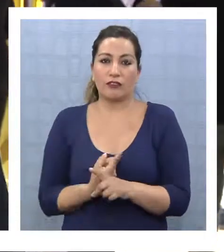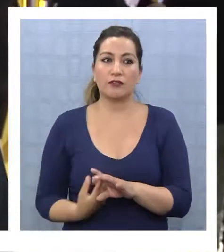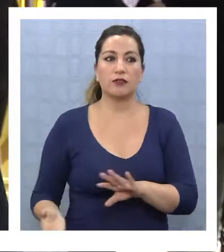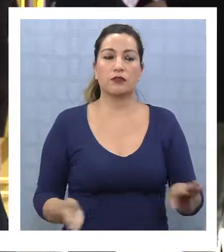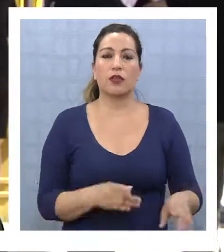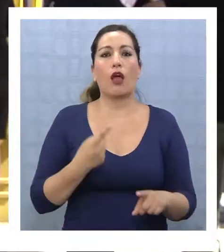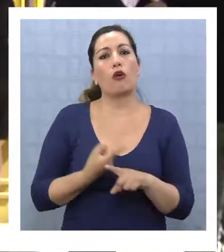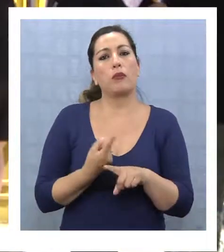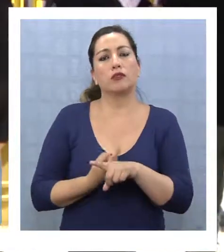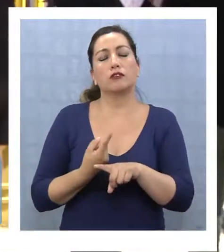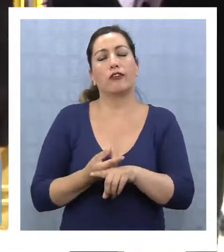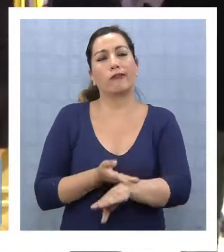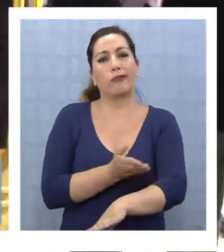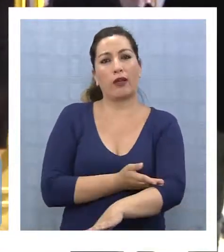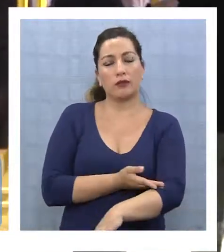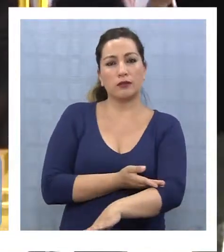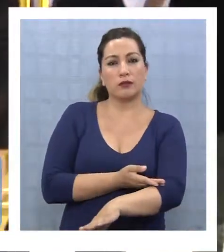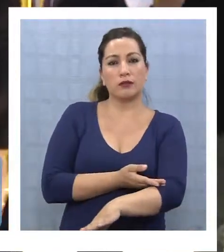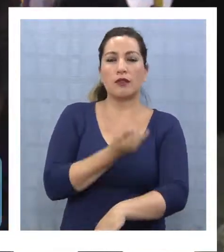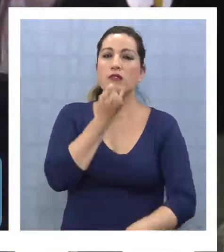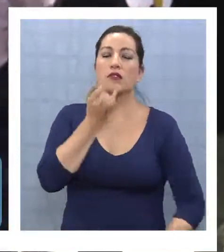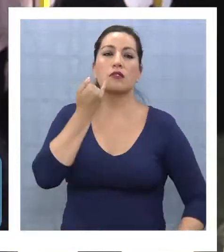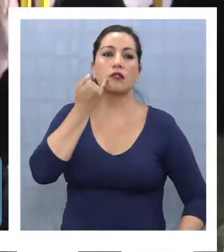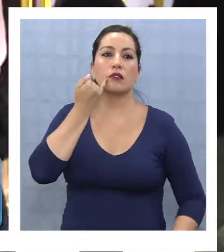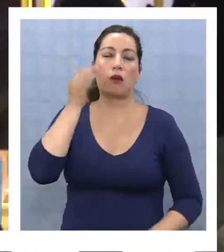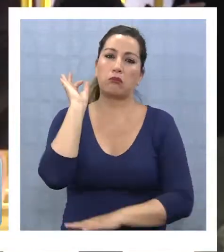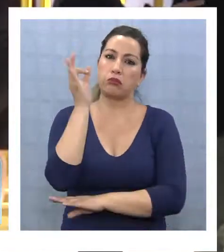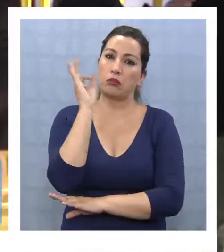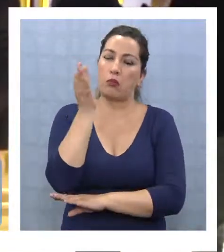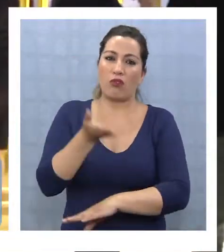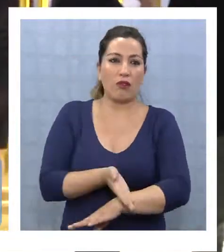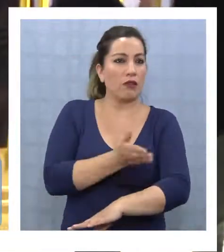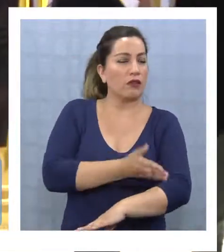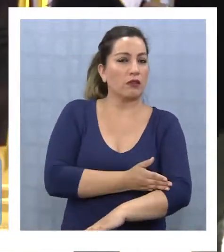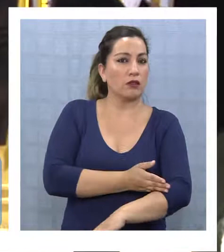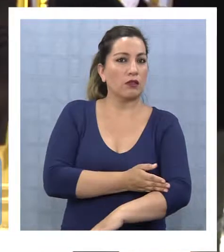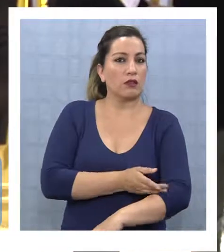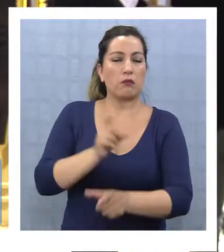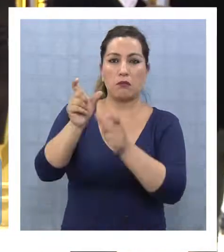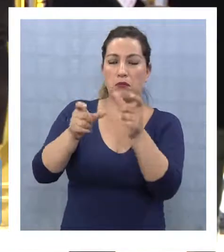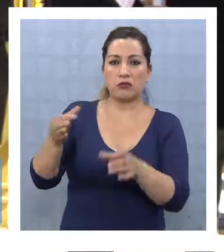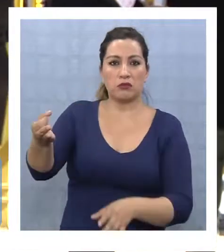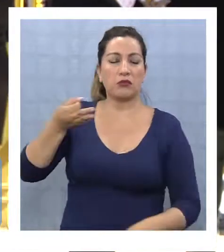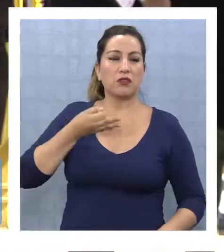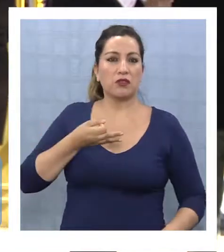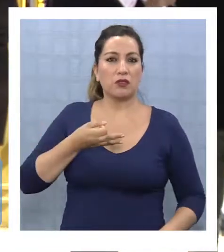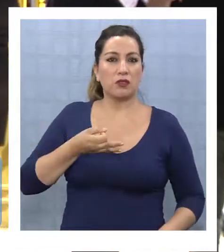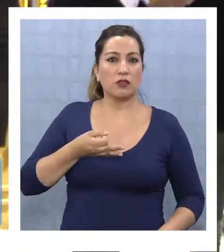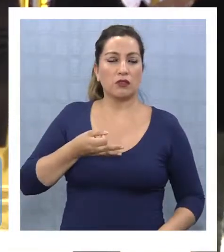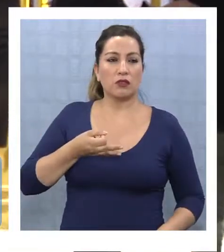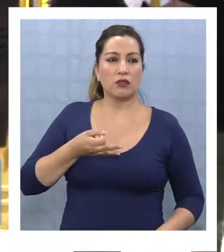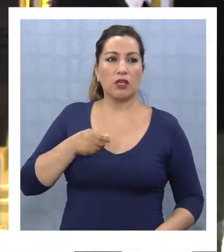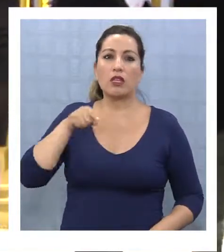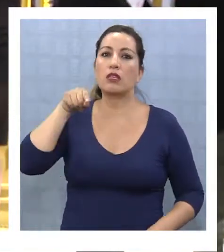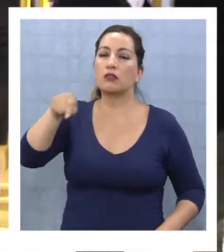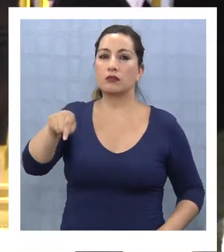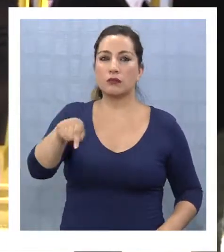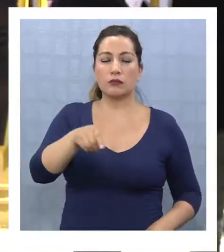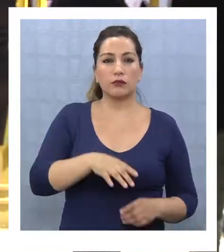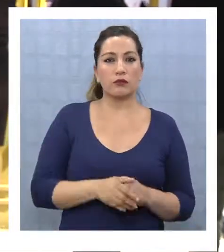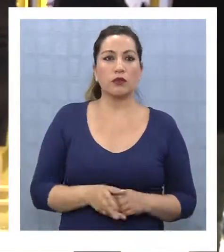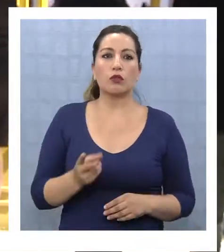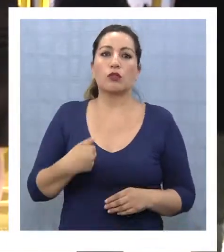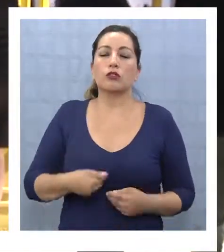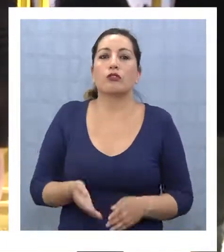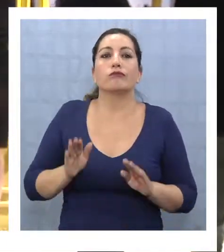conversaciones con él, incluso lo hemos reunido desde un principio. Él nos dio a entender las personas que están involucradas, entonces a base de eso